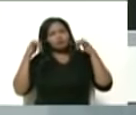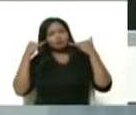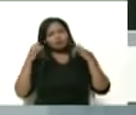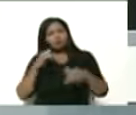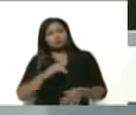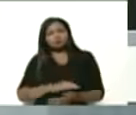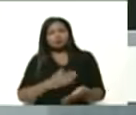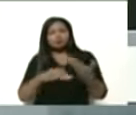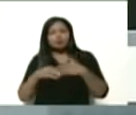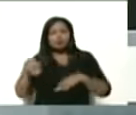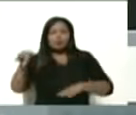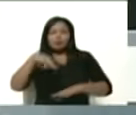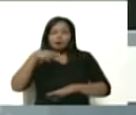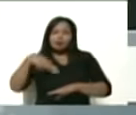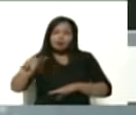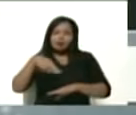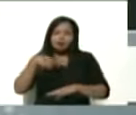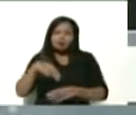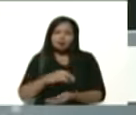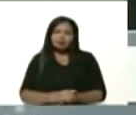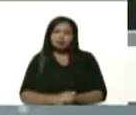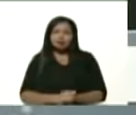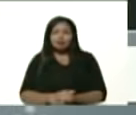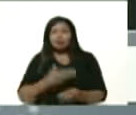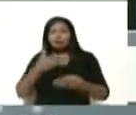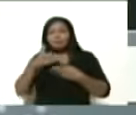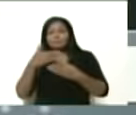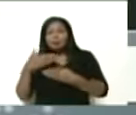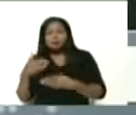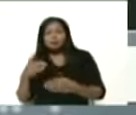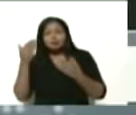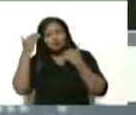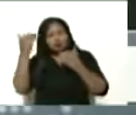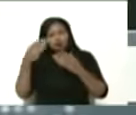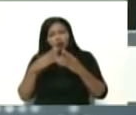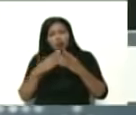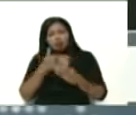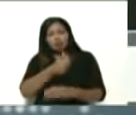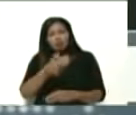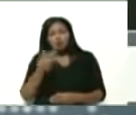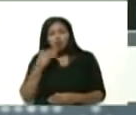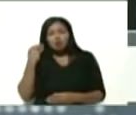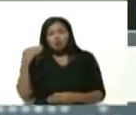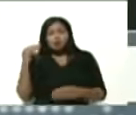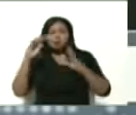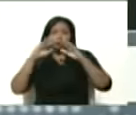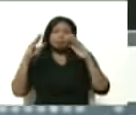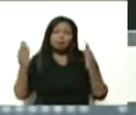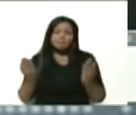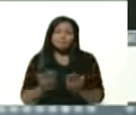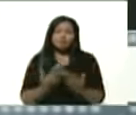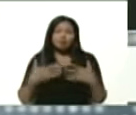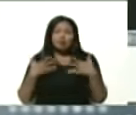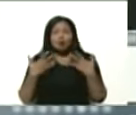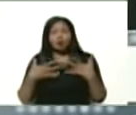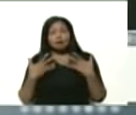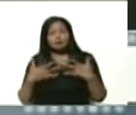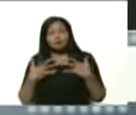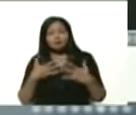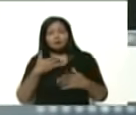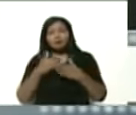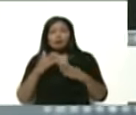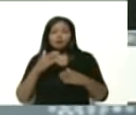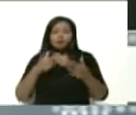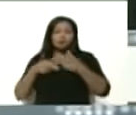salir a bailar y a compartir. Mi saludo a la juventud del mundo. Con alegría, construyamos un mundo